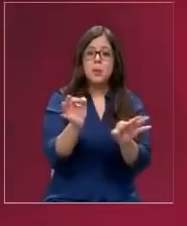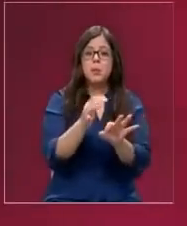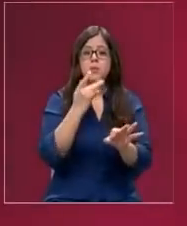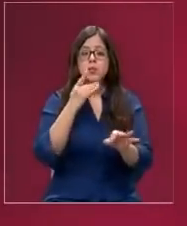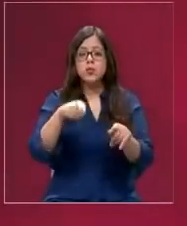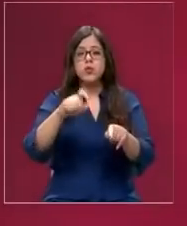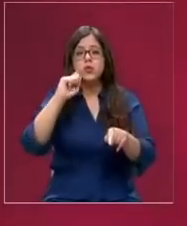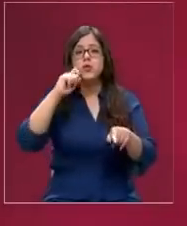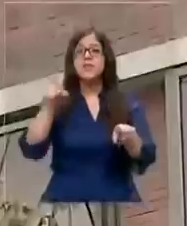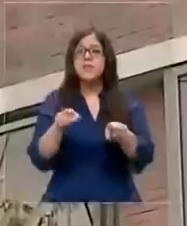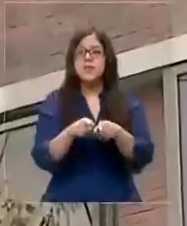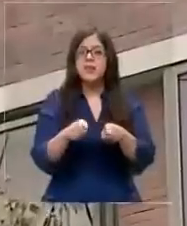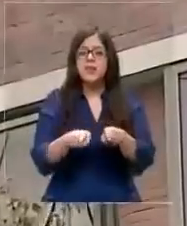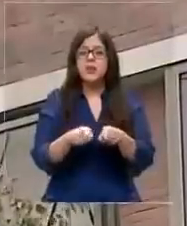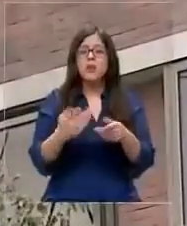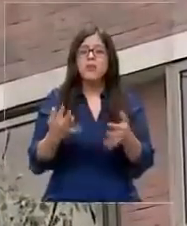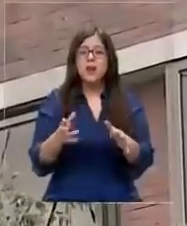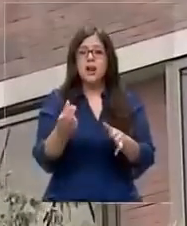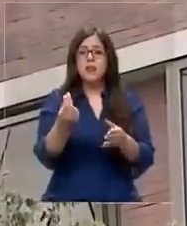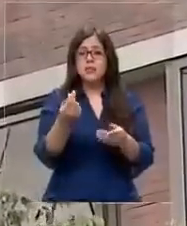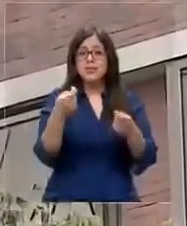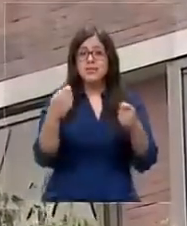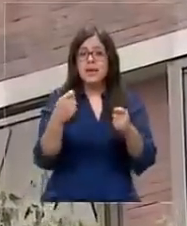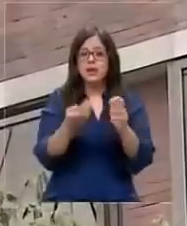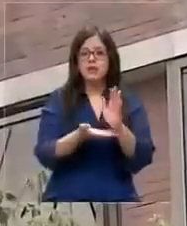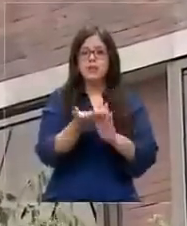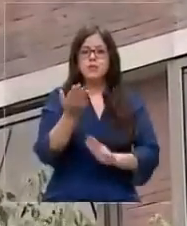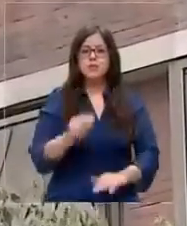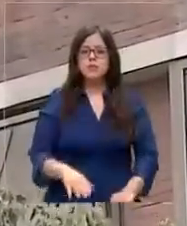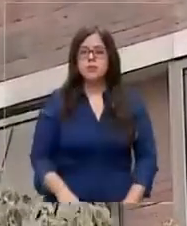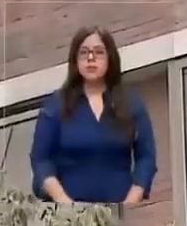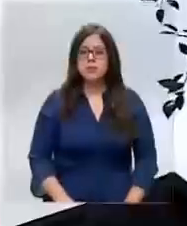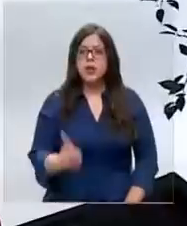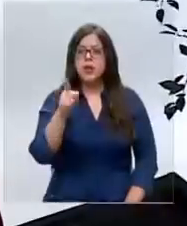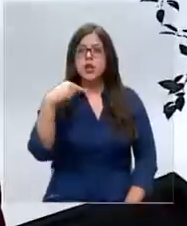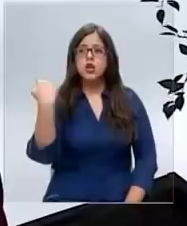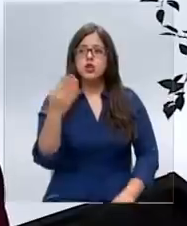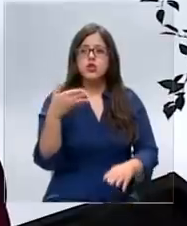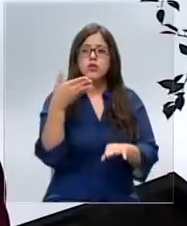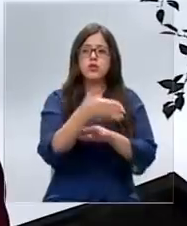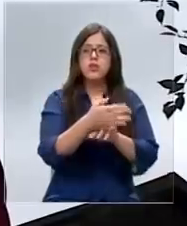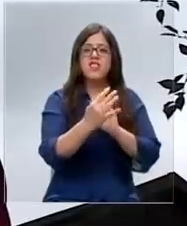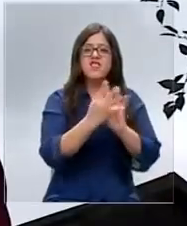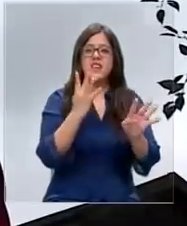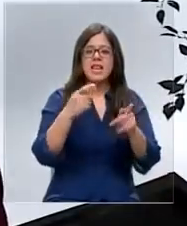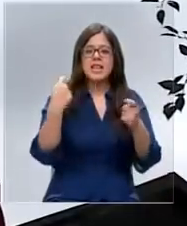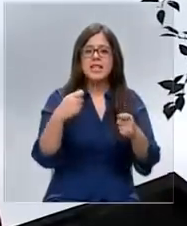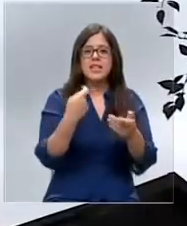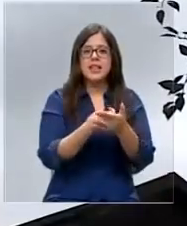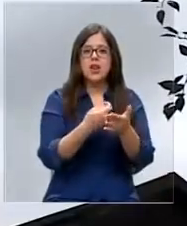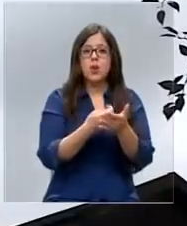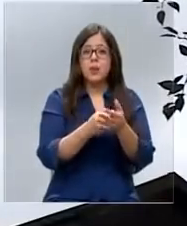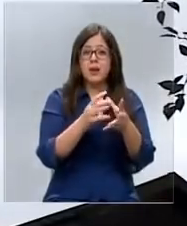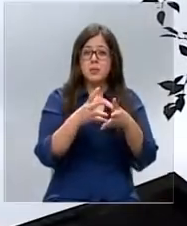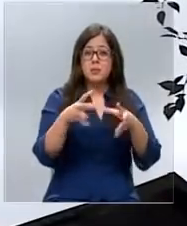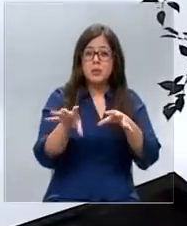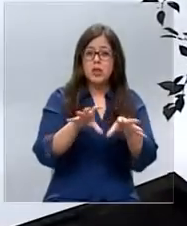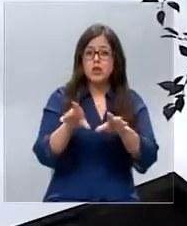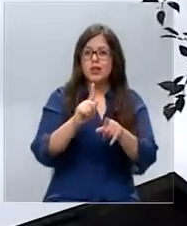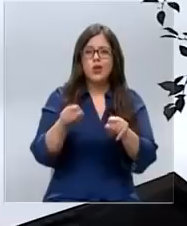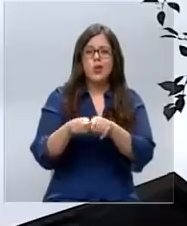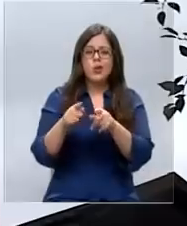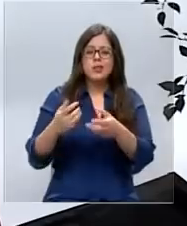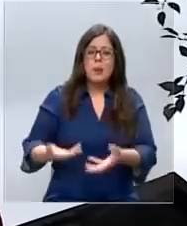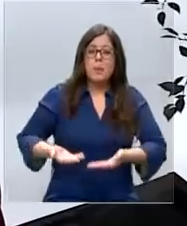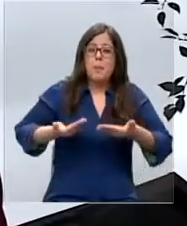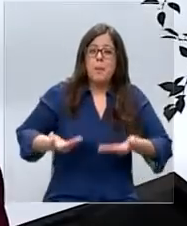porque esto ha implicado incluso aumentar sus gastos. Si uno va a la feria, trata de no comprar muchas cosas por el peso que tiene que subir. El